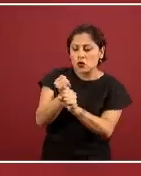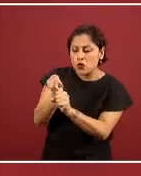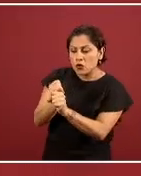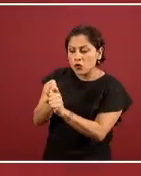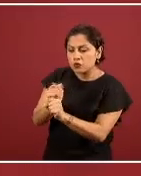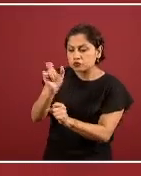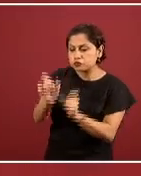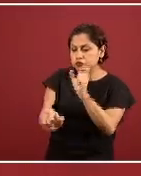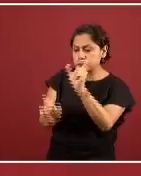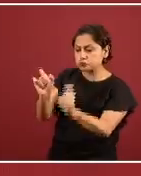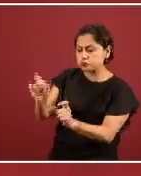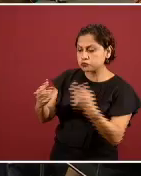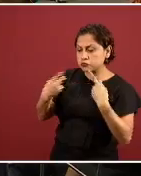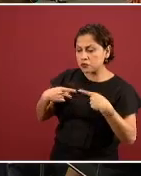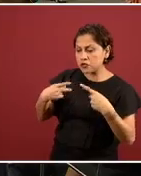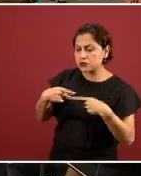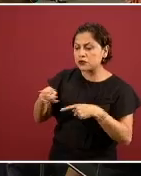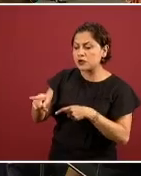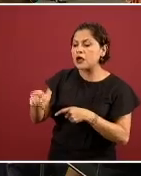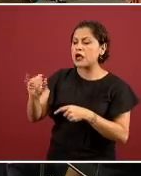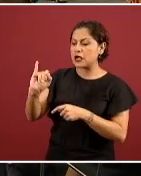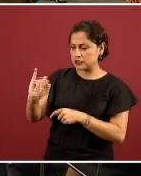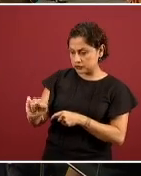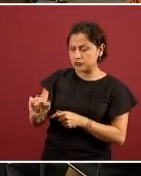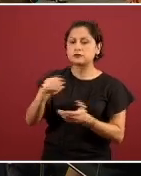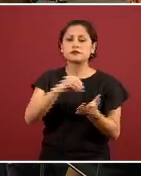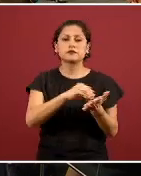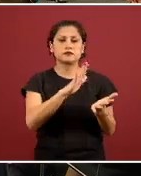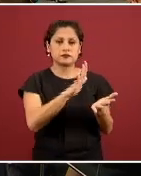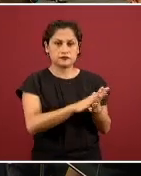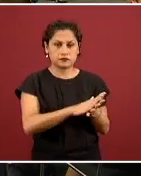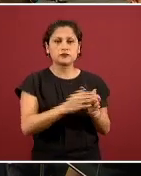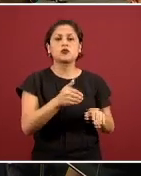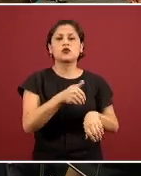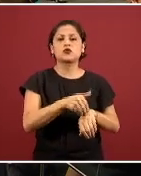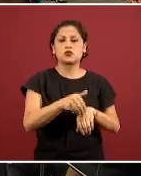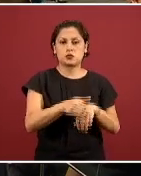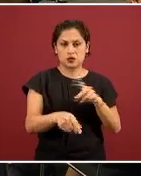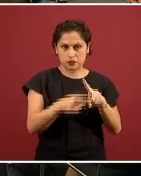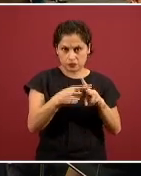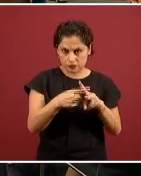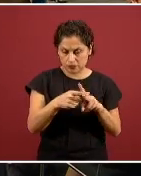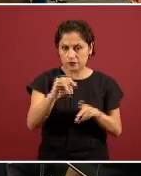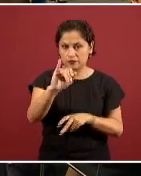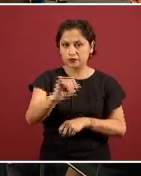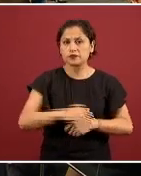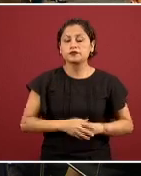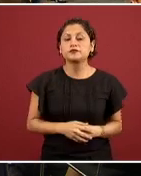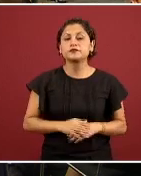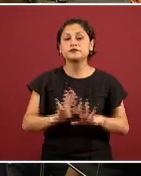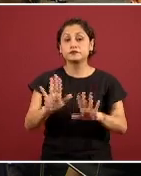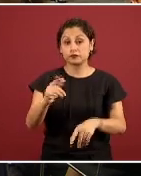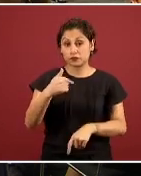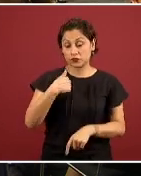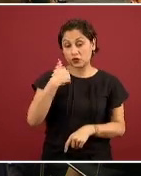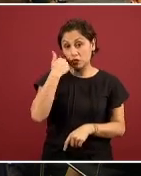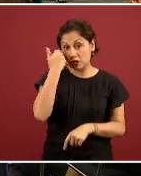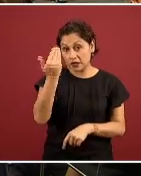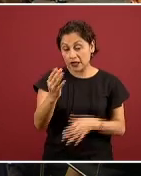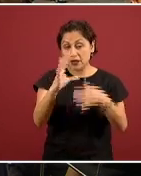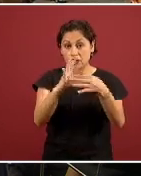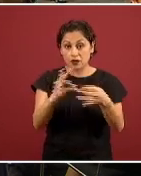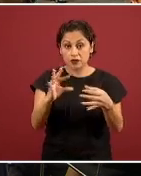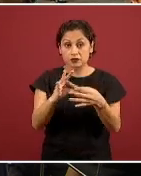incluyen en la estadística. Gracias, yo quisiera aprovechar primero que sobre los potenciales